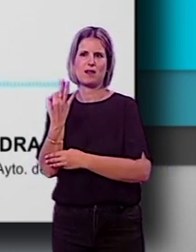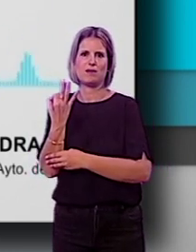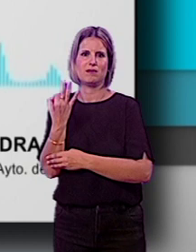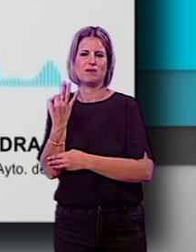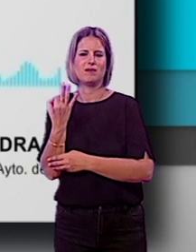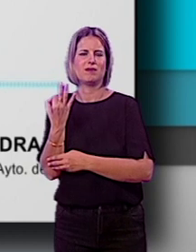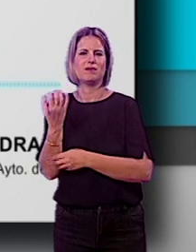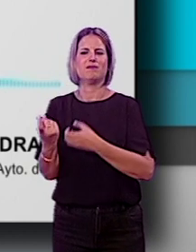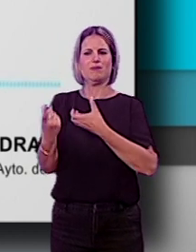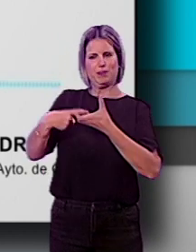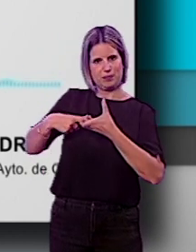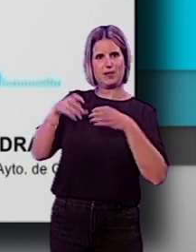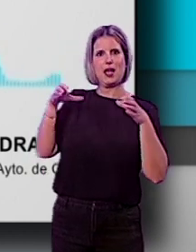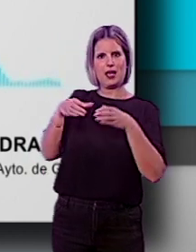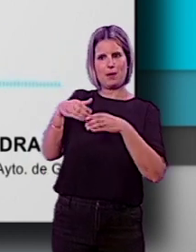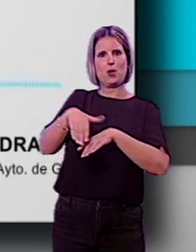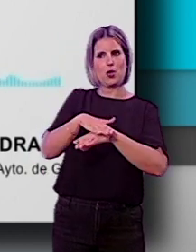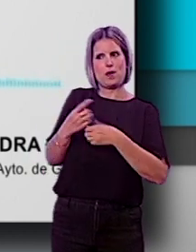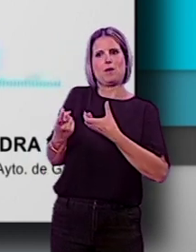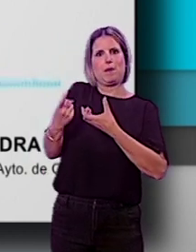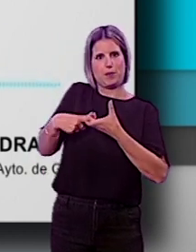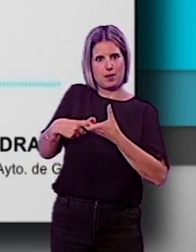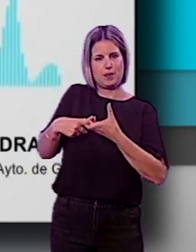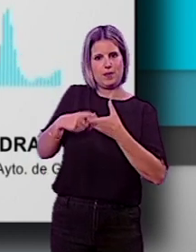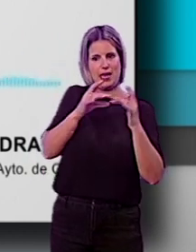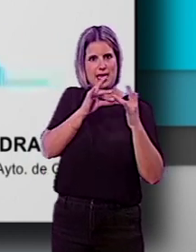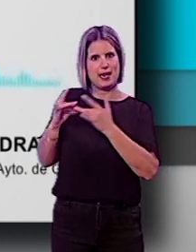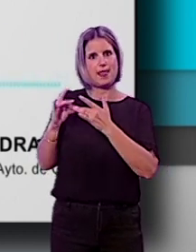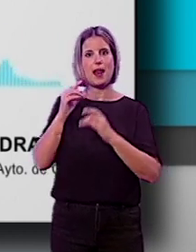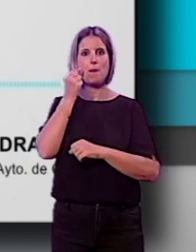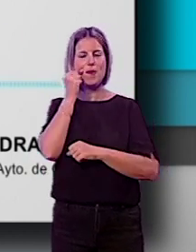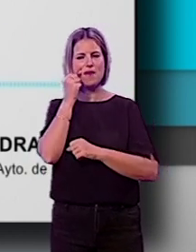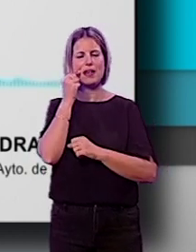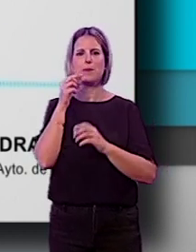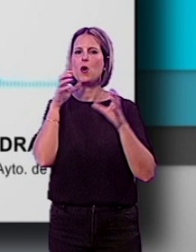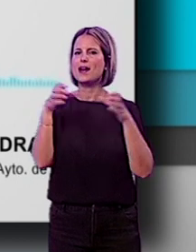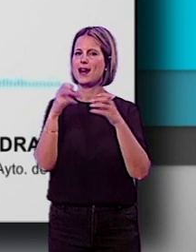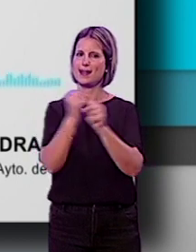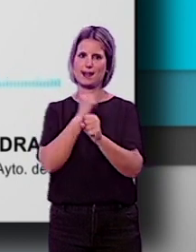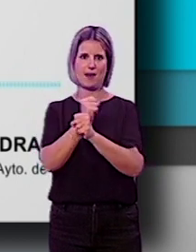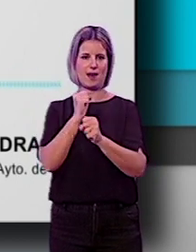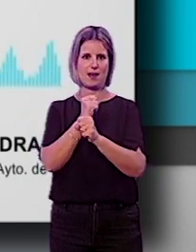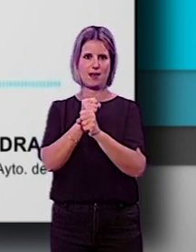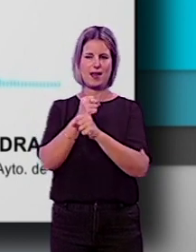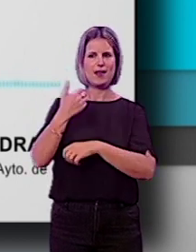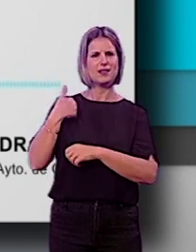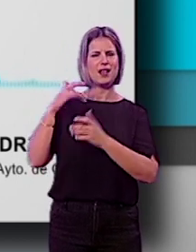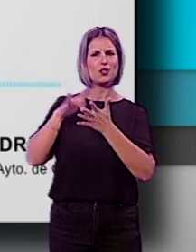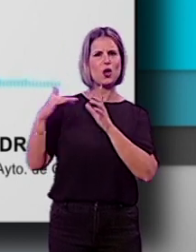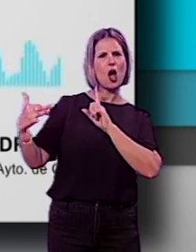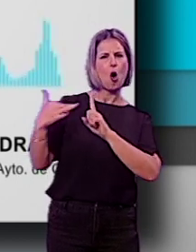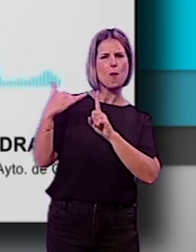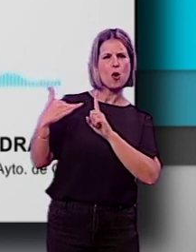a este equipo de gobierno, que se unan al equipo de gobierno que lidera Marifrán Carazo para trabajar por Granada, que dejen esa oposición